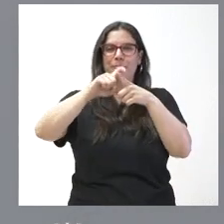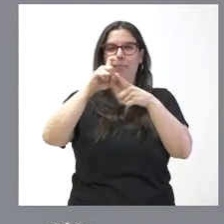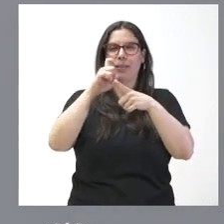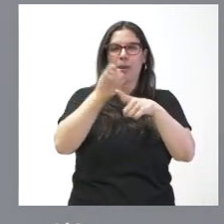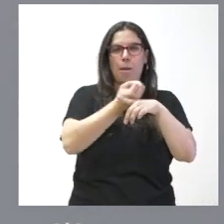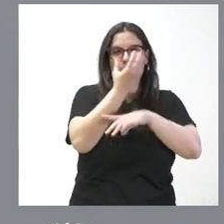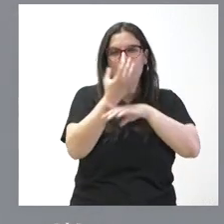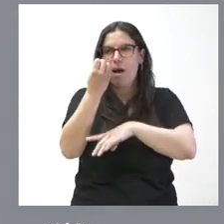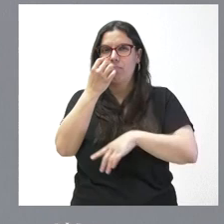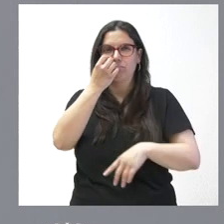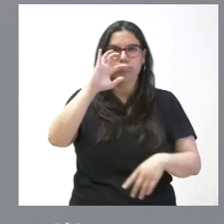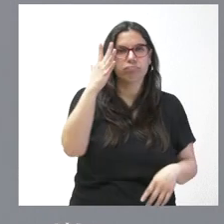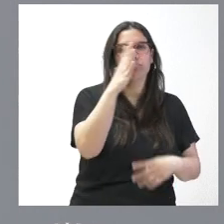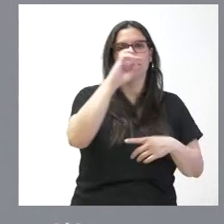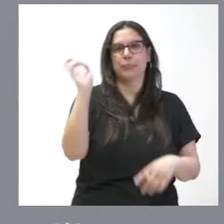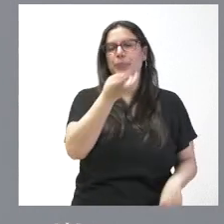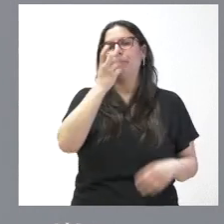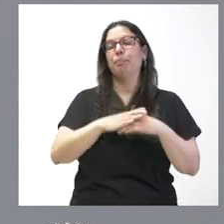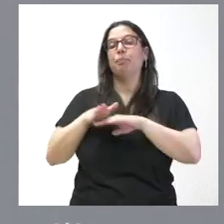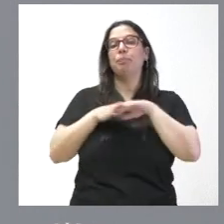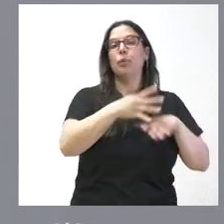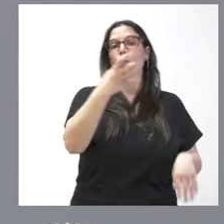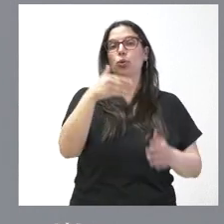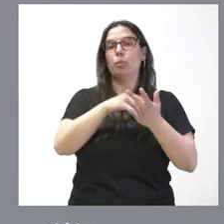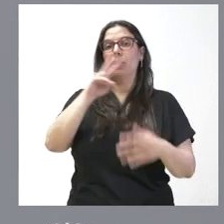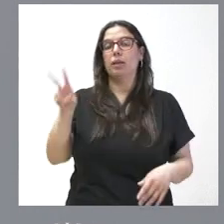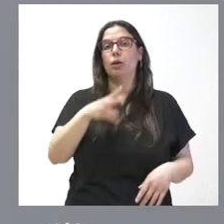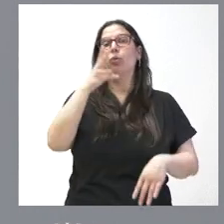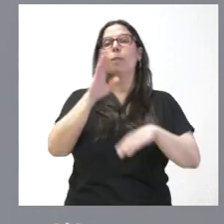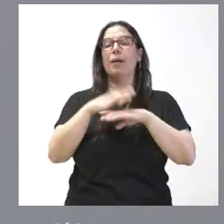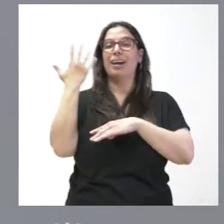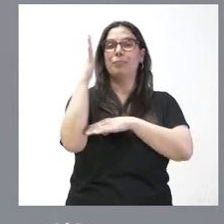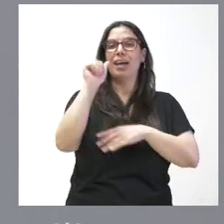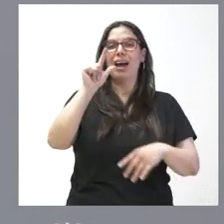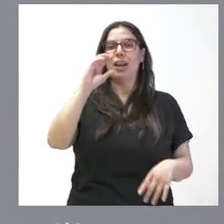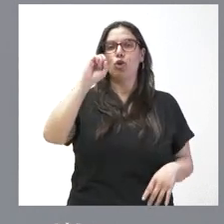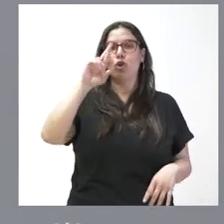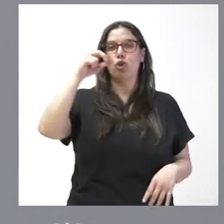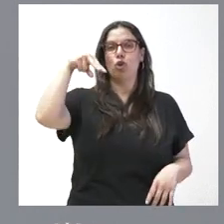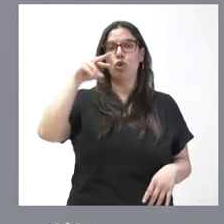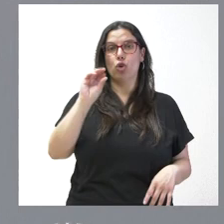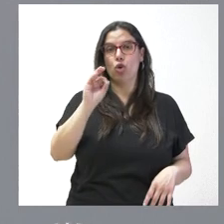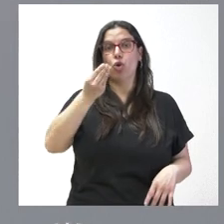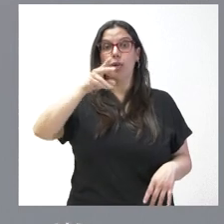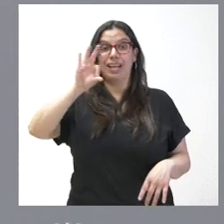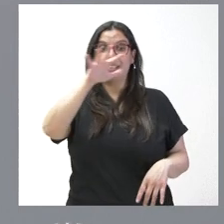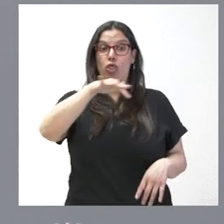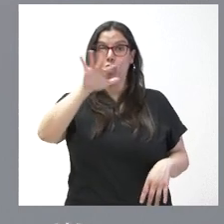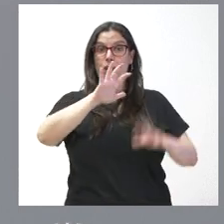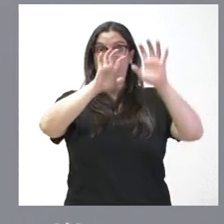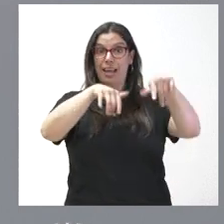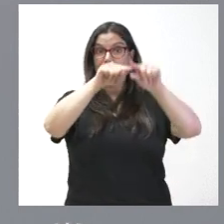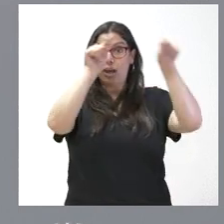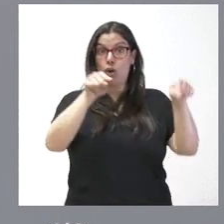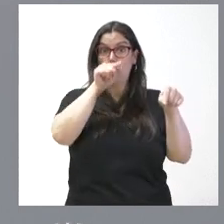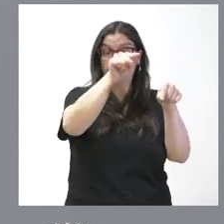forestales. 400.000 euros para mejorar las masas de Alcornoques en varios municipios de León. Se recupera con ello